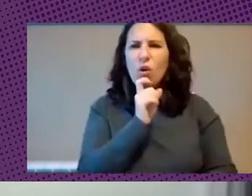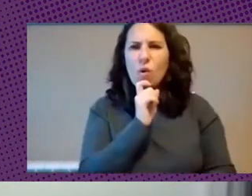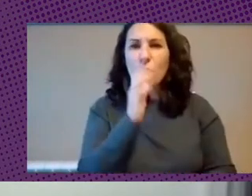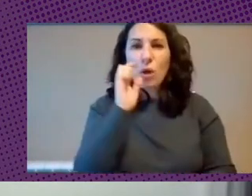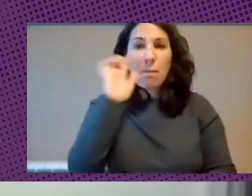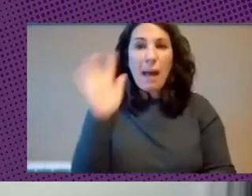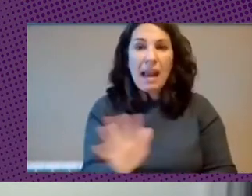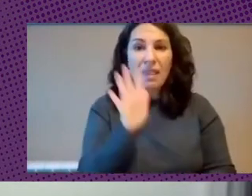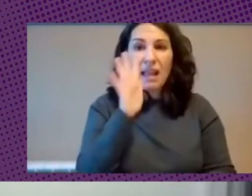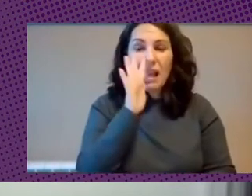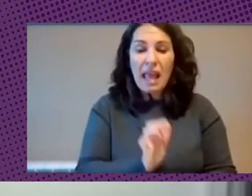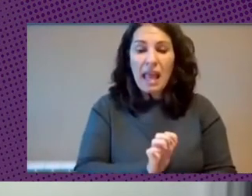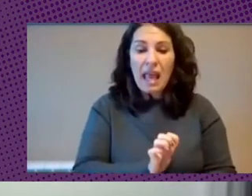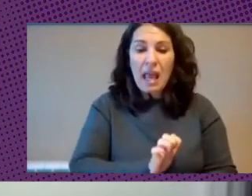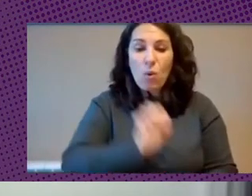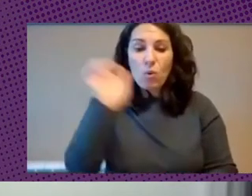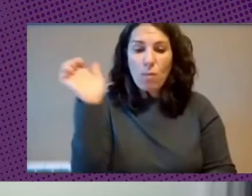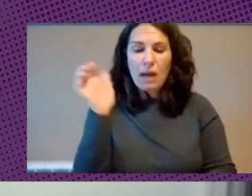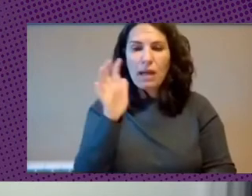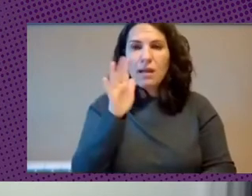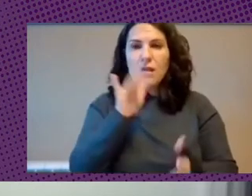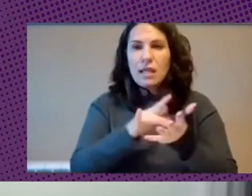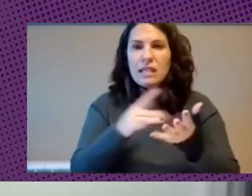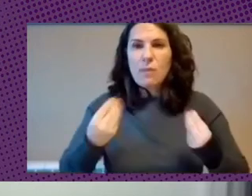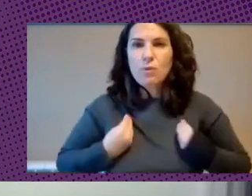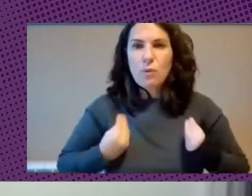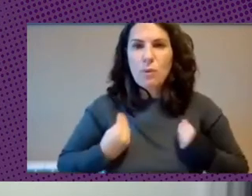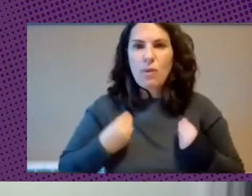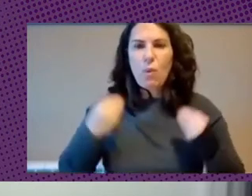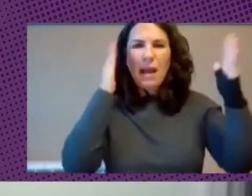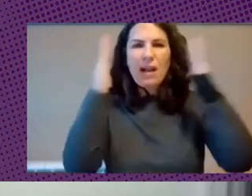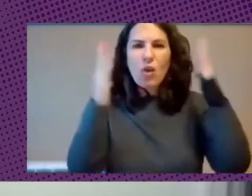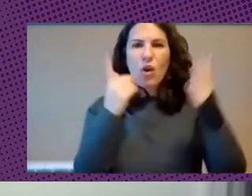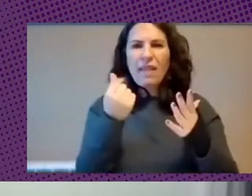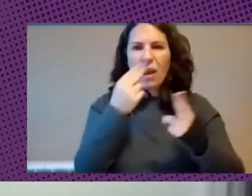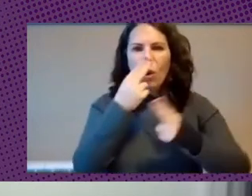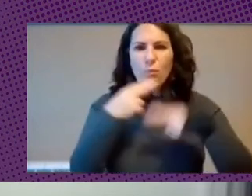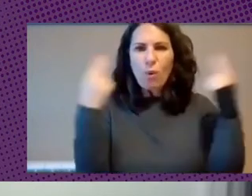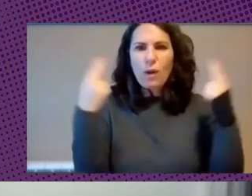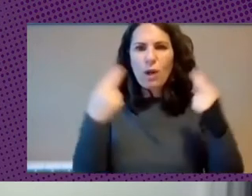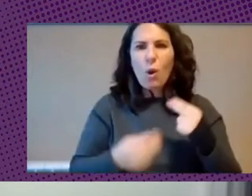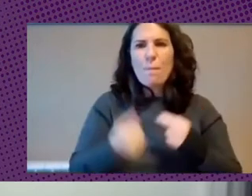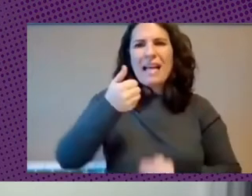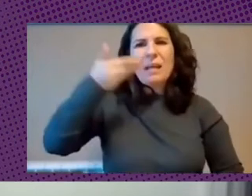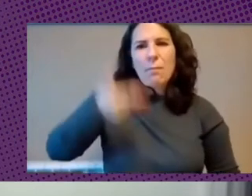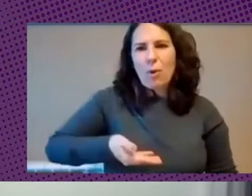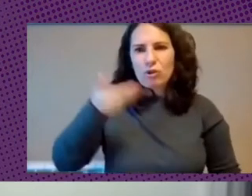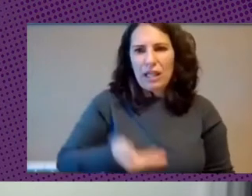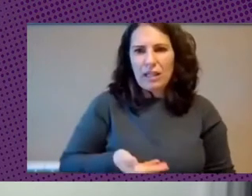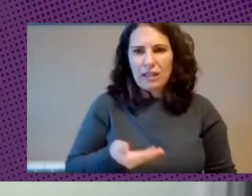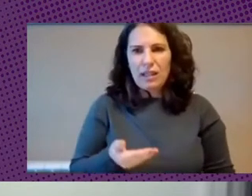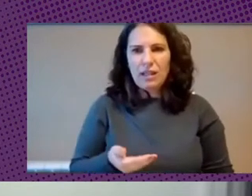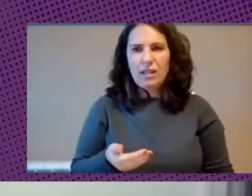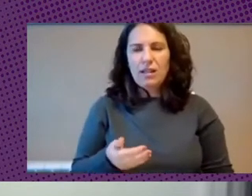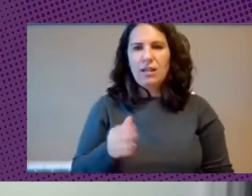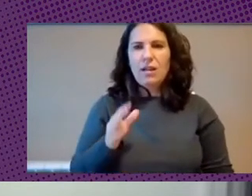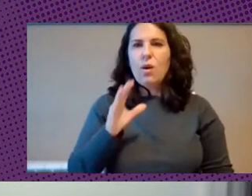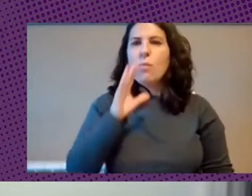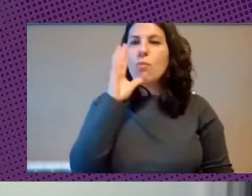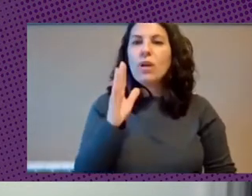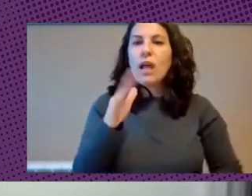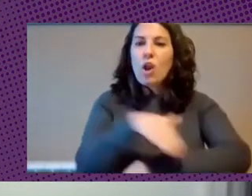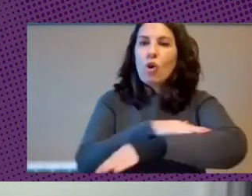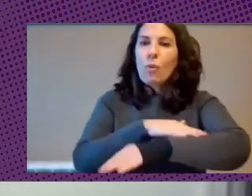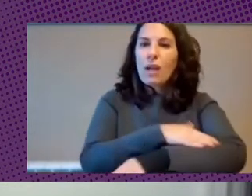Europa estamos viviendo en un periodo donde el dinero público se ha vuelto mucho más importante en el sentido de que los